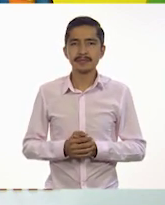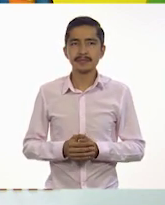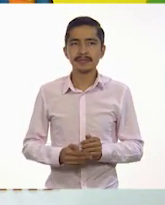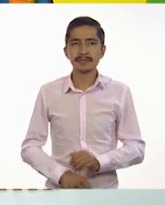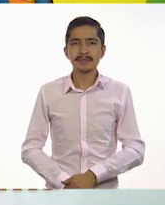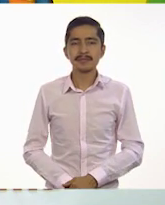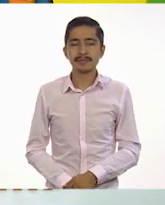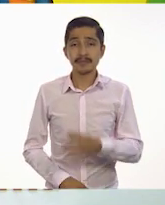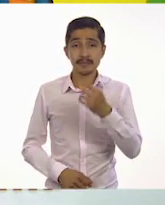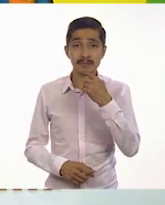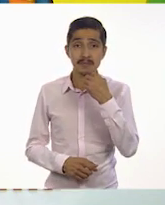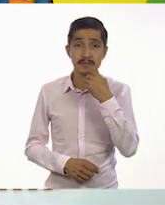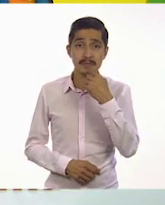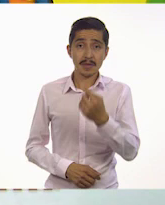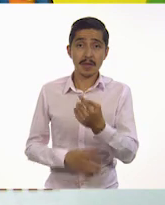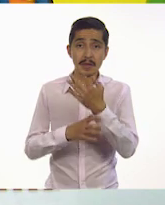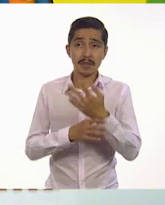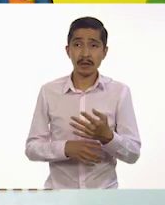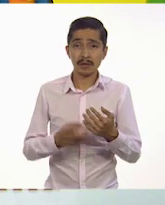Dice así.